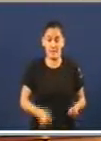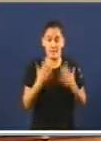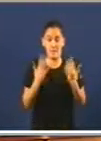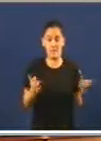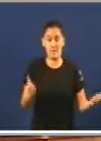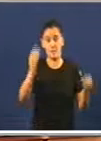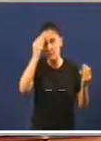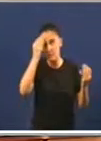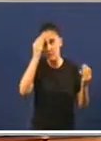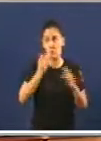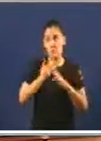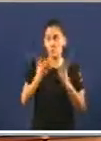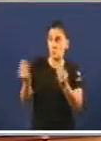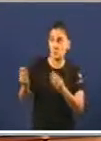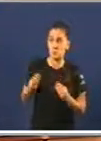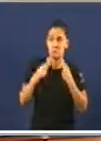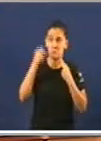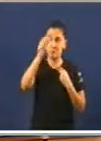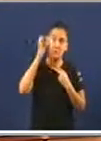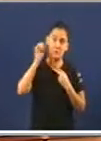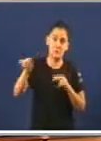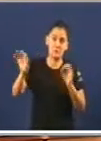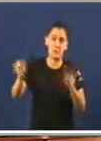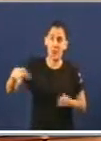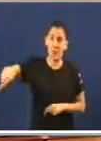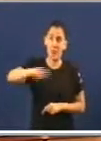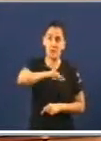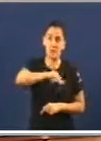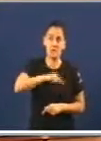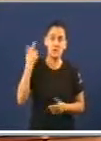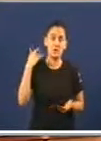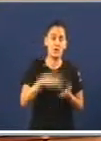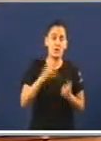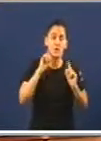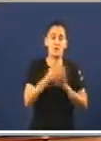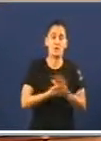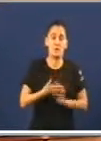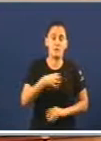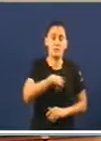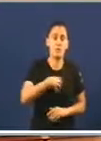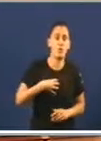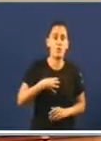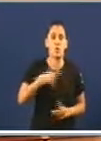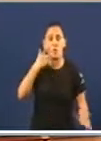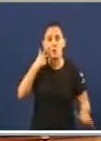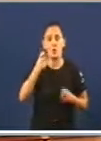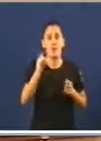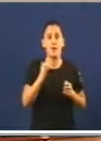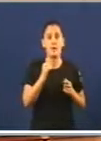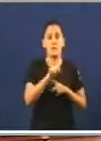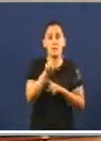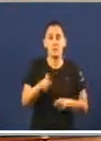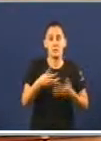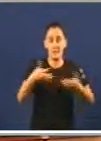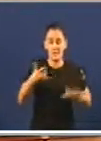que lle pasará moitas deputadas e deputados da Cámara, asistín no caso da función de control a preguntas escritas que non se respondían